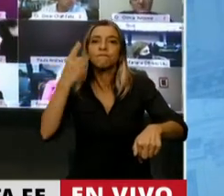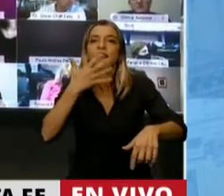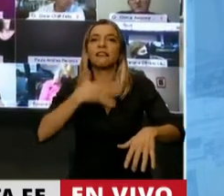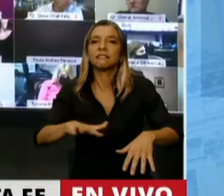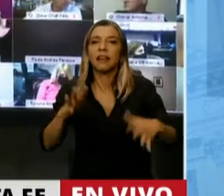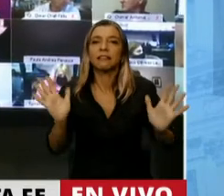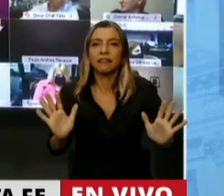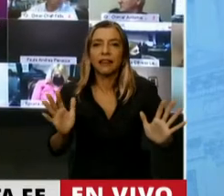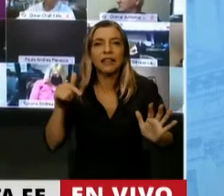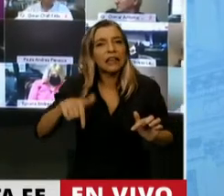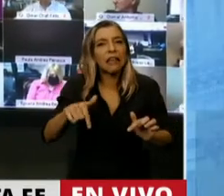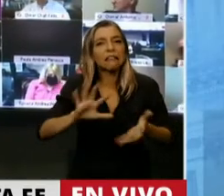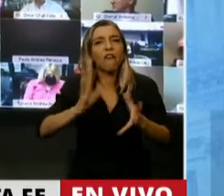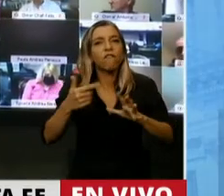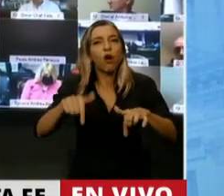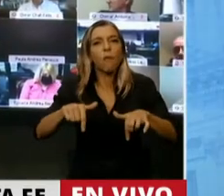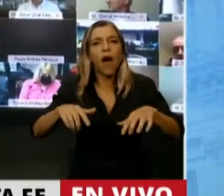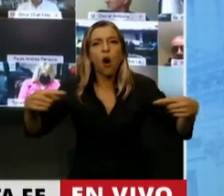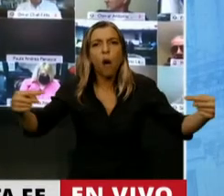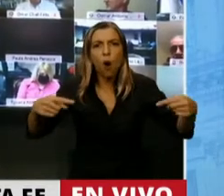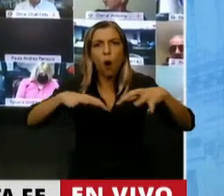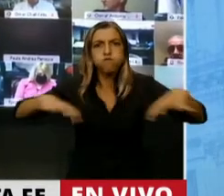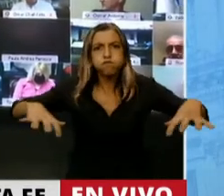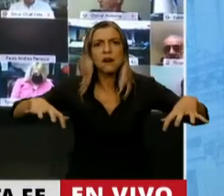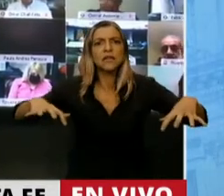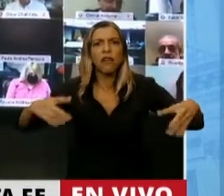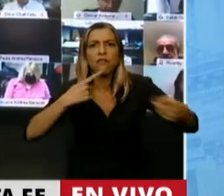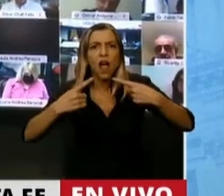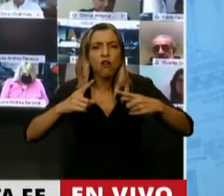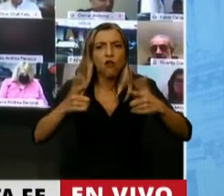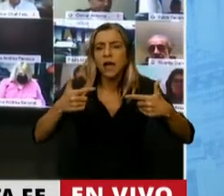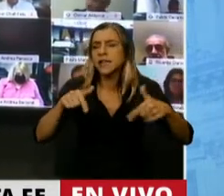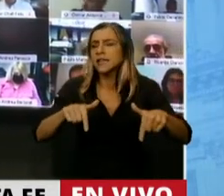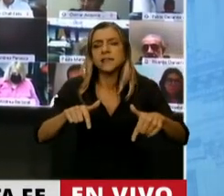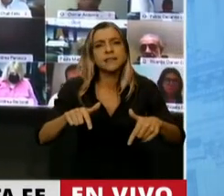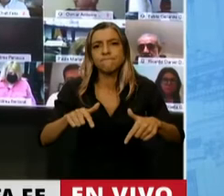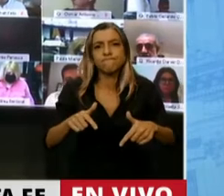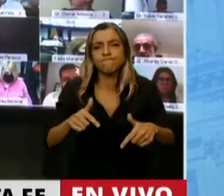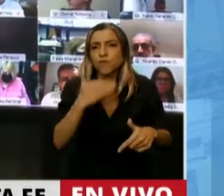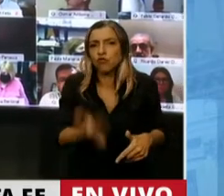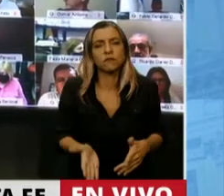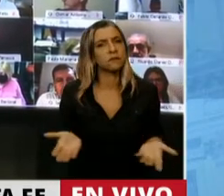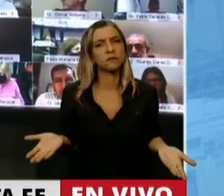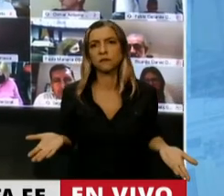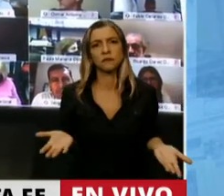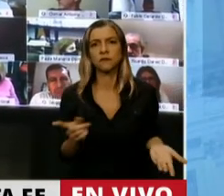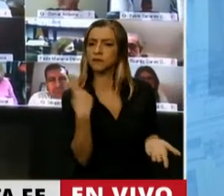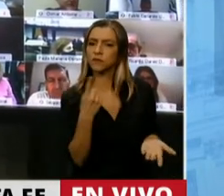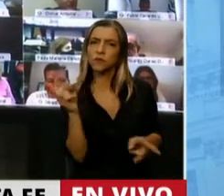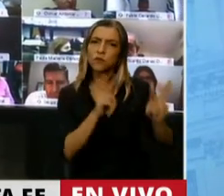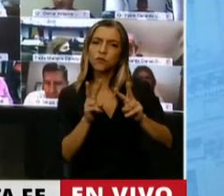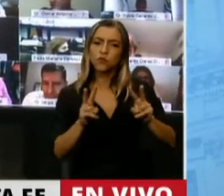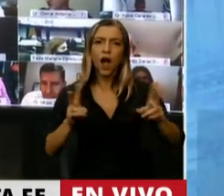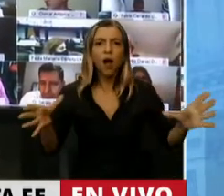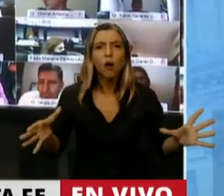sintetiza, que no integra, que no unifica. Y tenemos